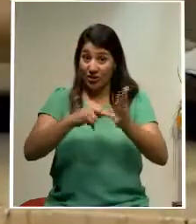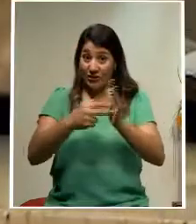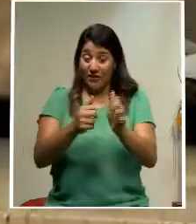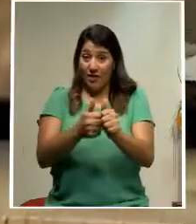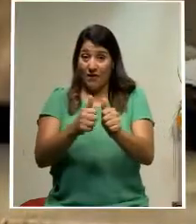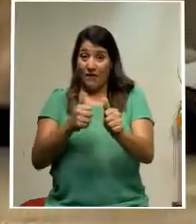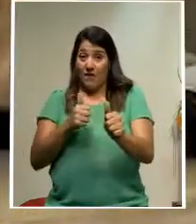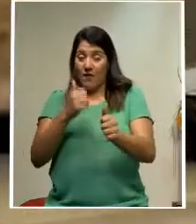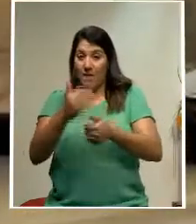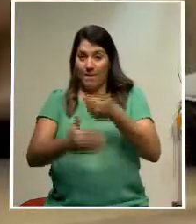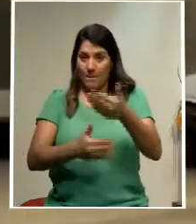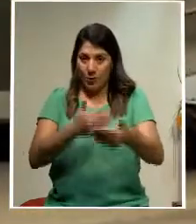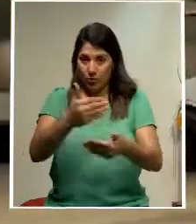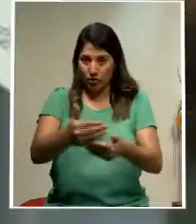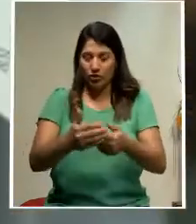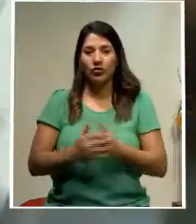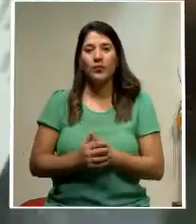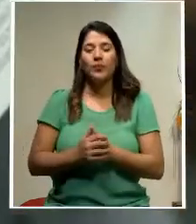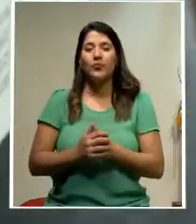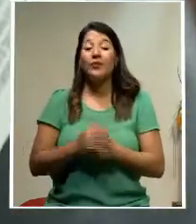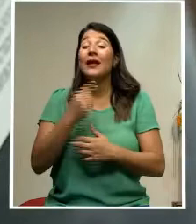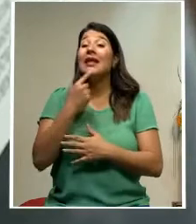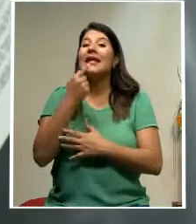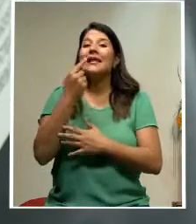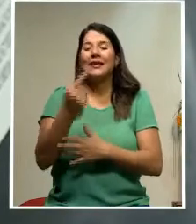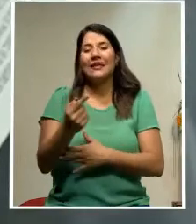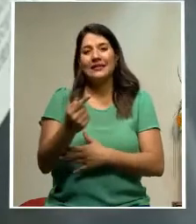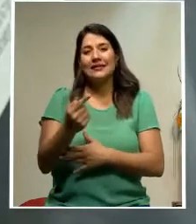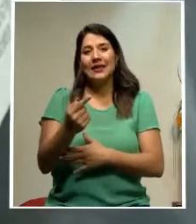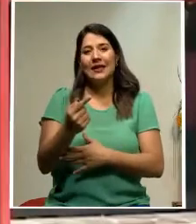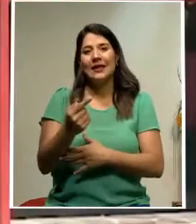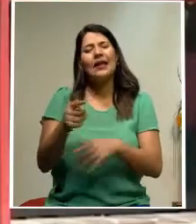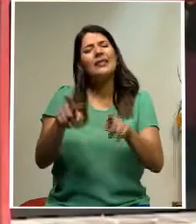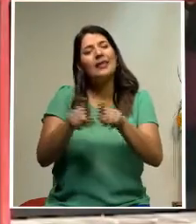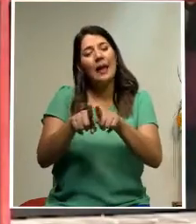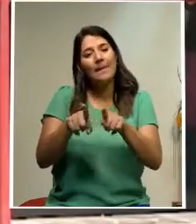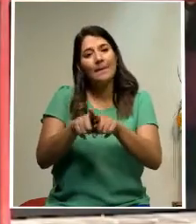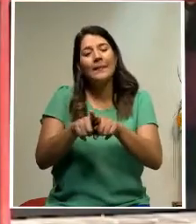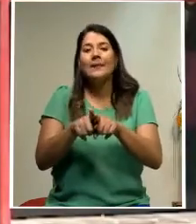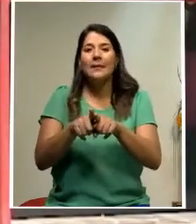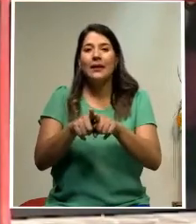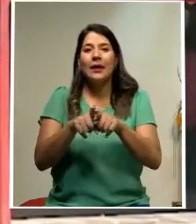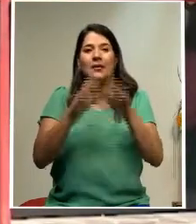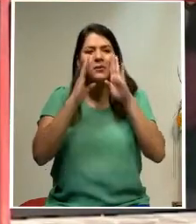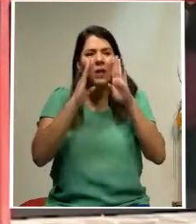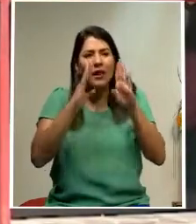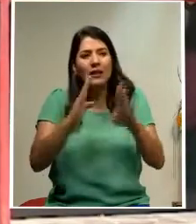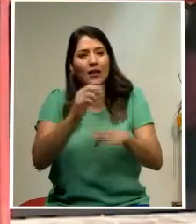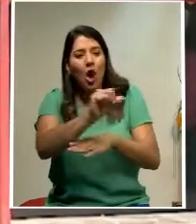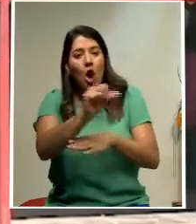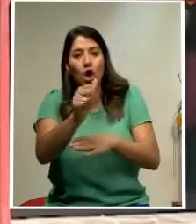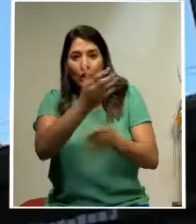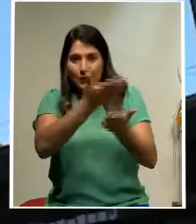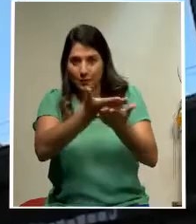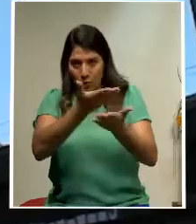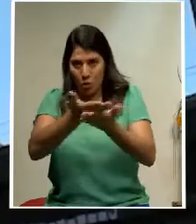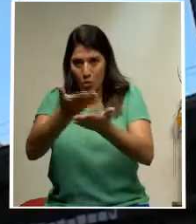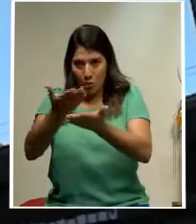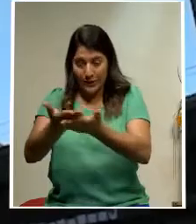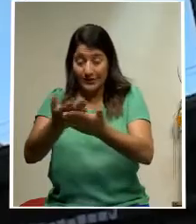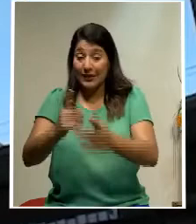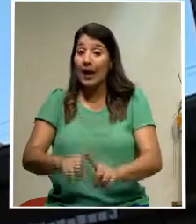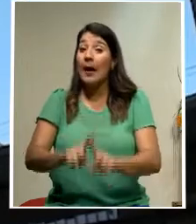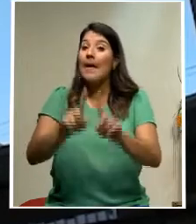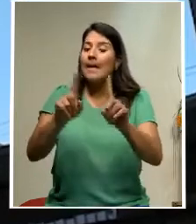El jerarca insistió que se toma en cuenta otras propuestas presentadas por diversos sectores. No obstante, no